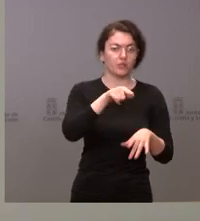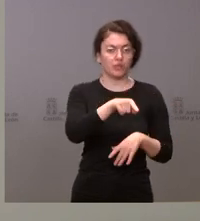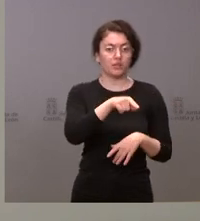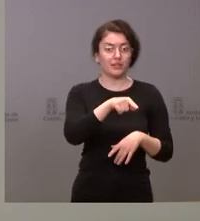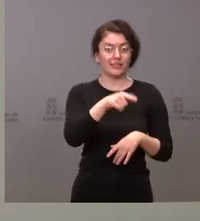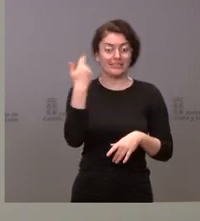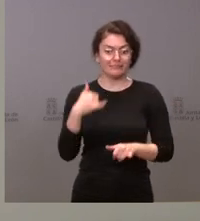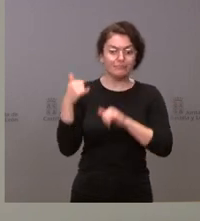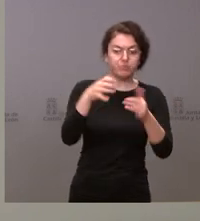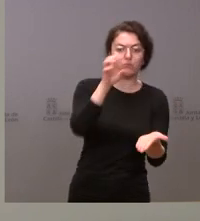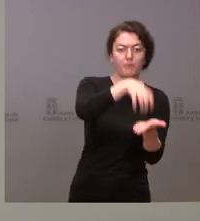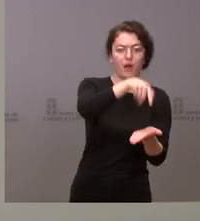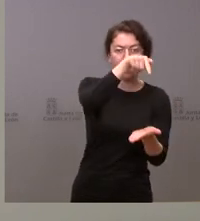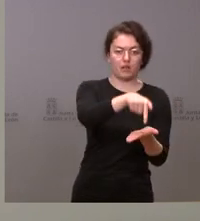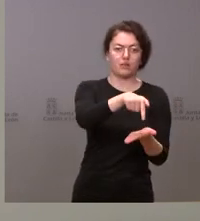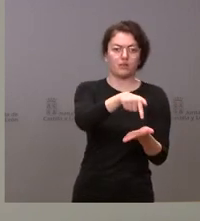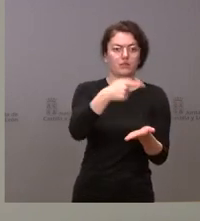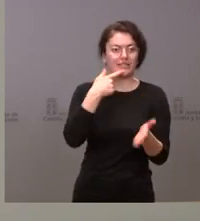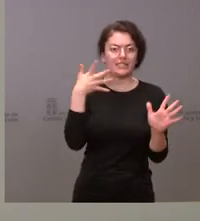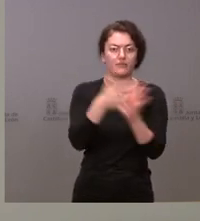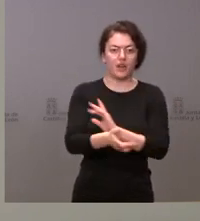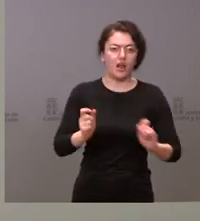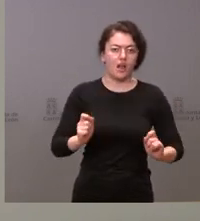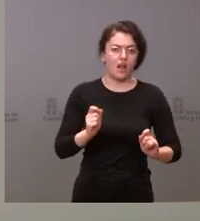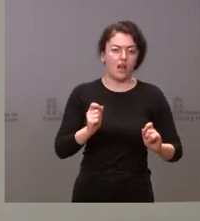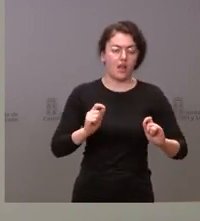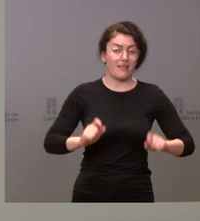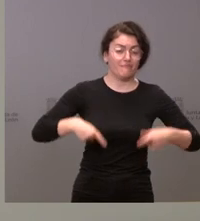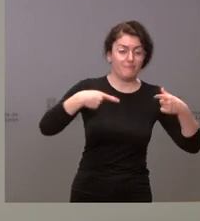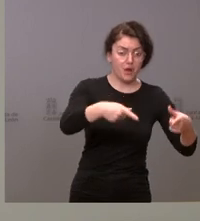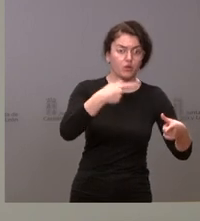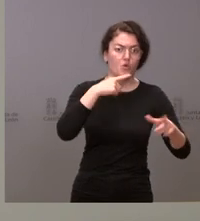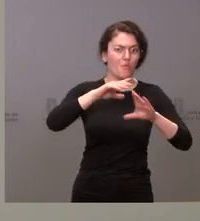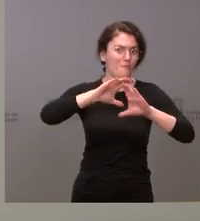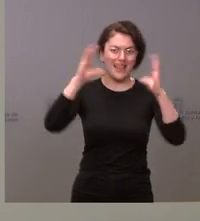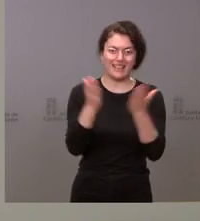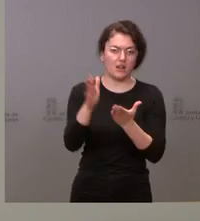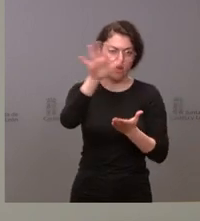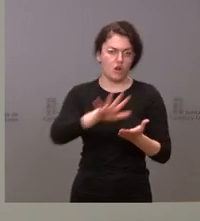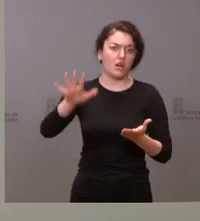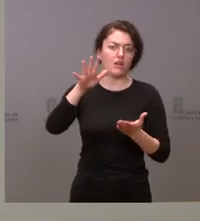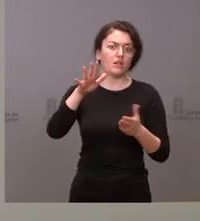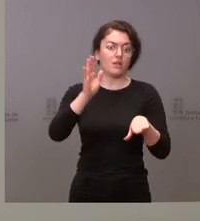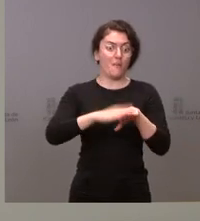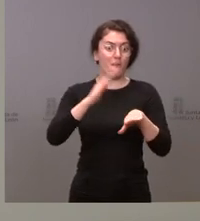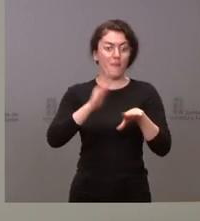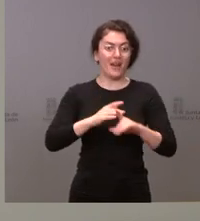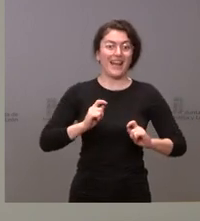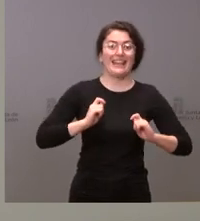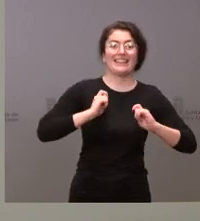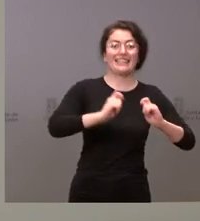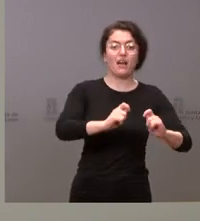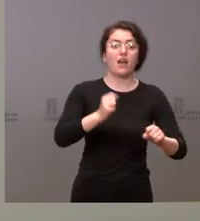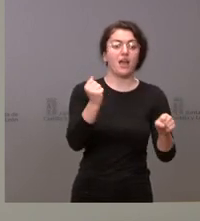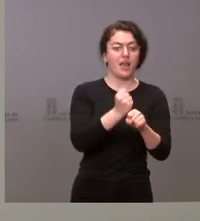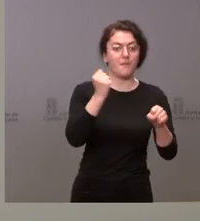instala en nuestra tierra con una relevante inversión, en este caso una inversión internacional, que viene a seguir creando riqueza y empleo y este es el objetivo